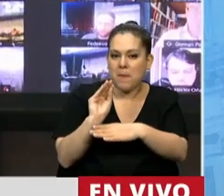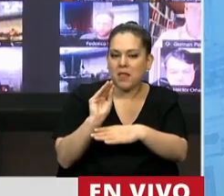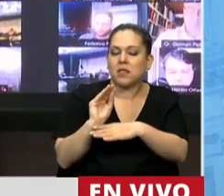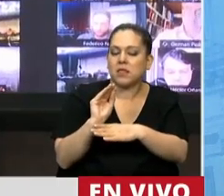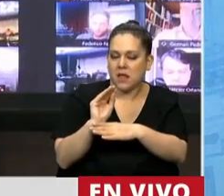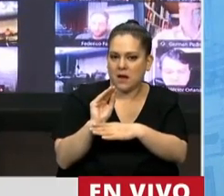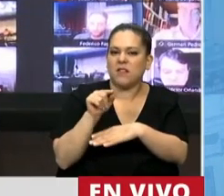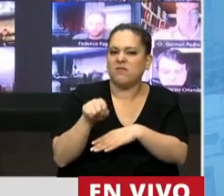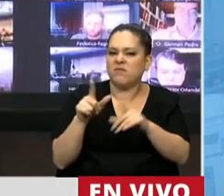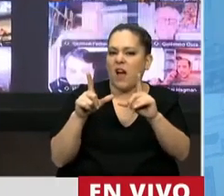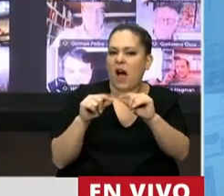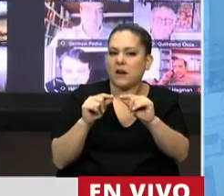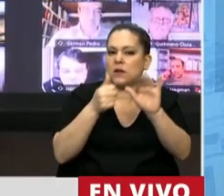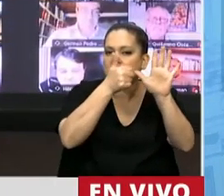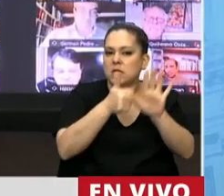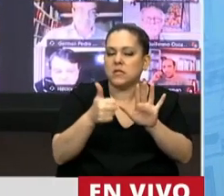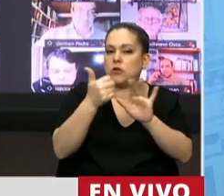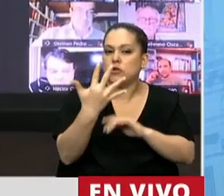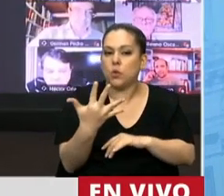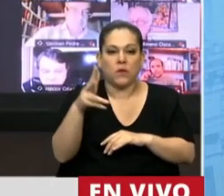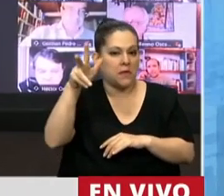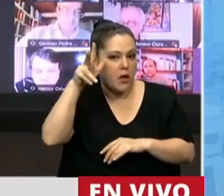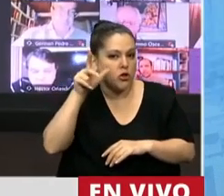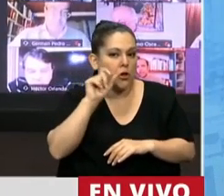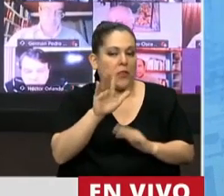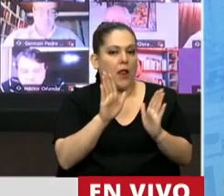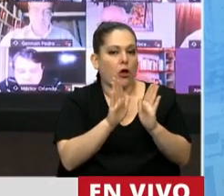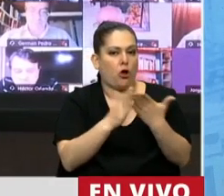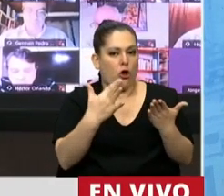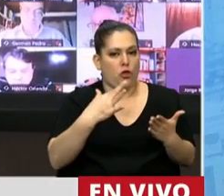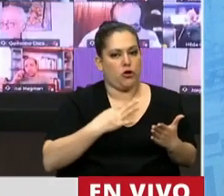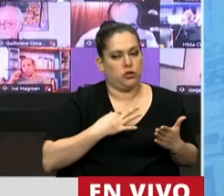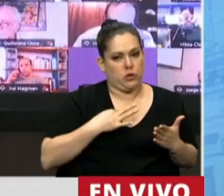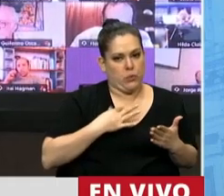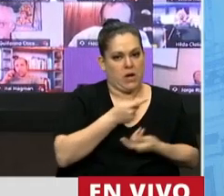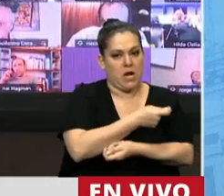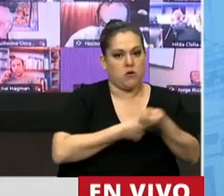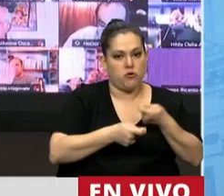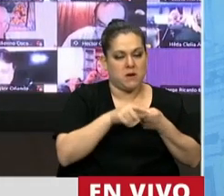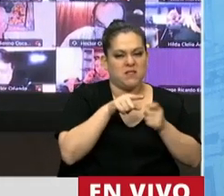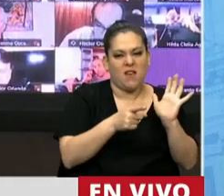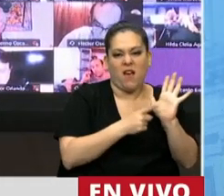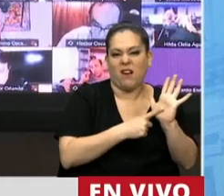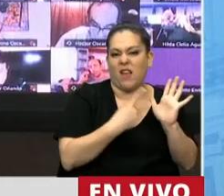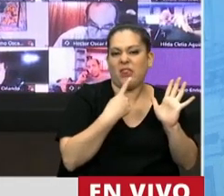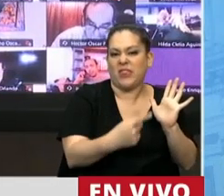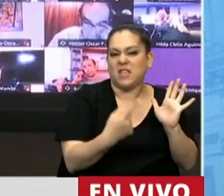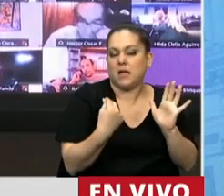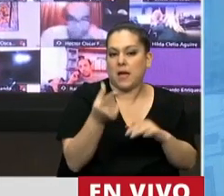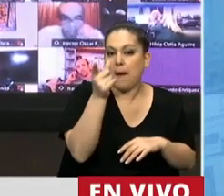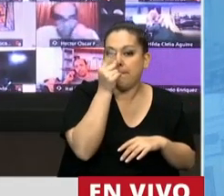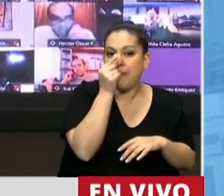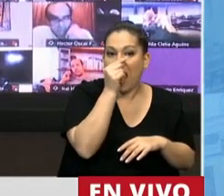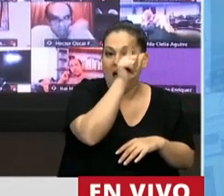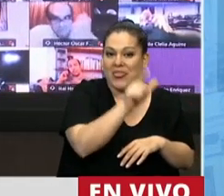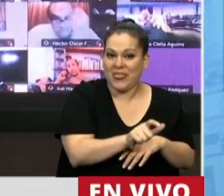que referir al artículo 658 del Código Civil y Comercial, que dice que los padres, conforme a su condición